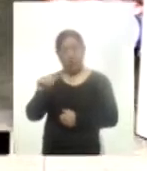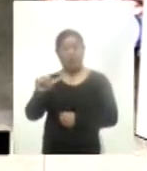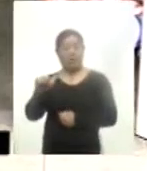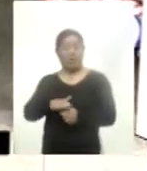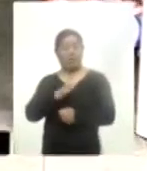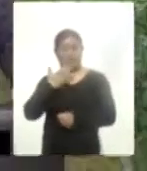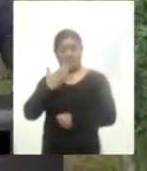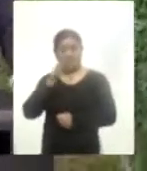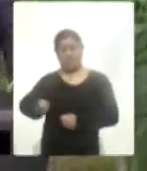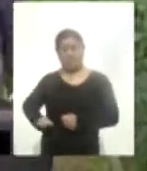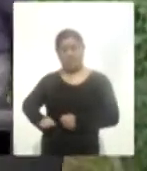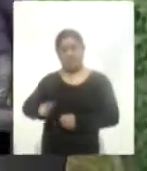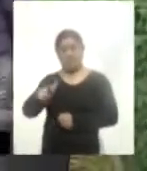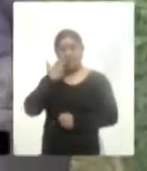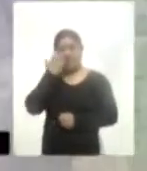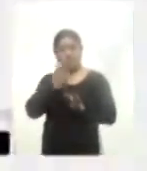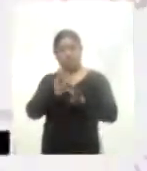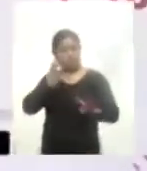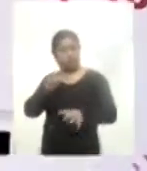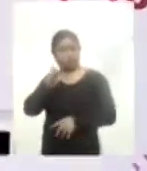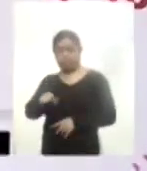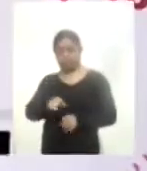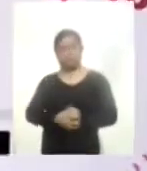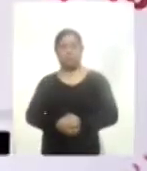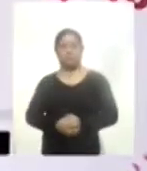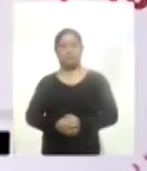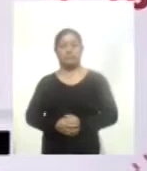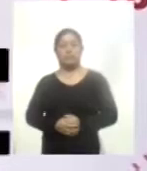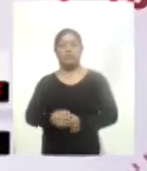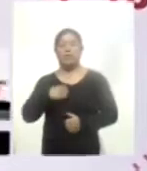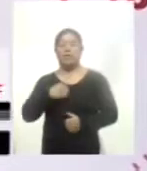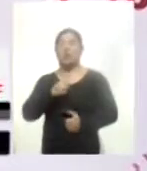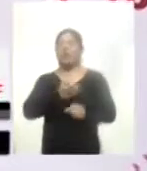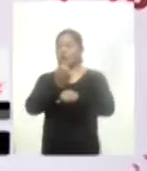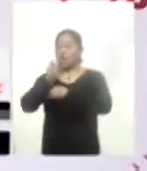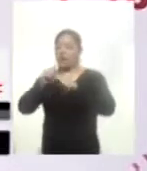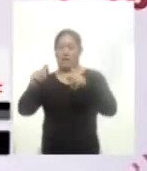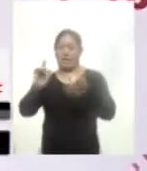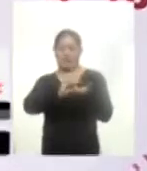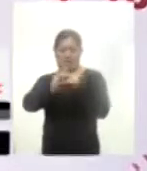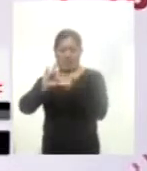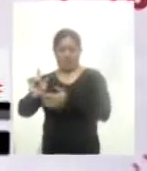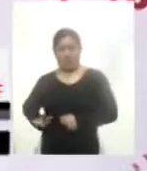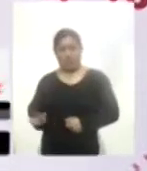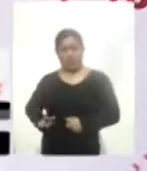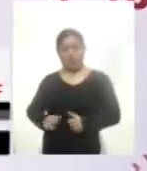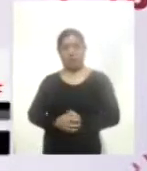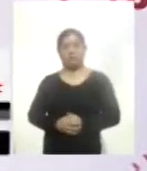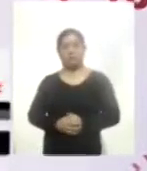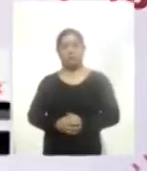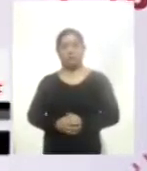Estatal por realizar esta jornada en la entidad. Quiero agradecer a todo el Estado de Tlaxcala, al gobierno, por esta